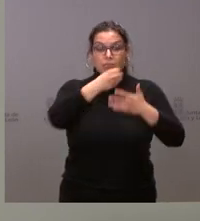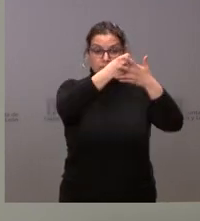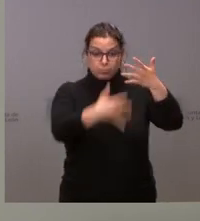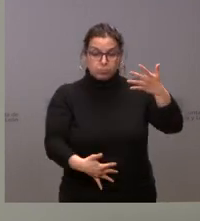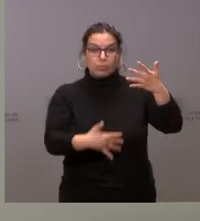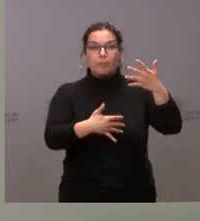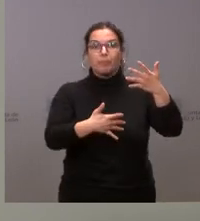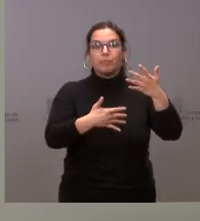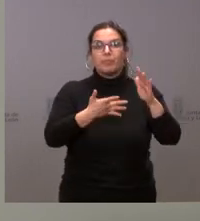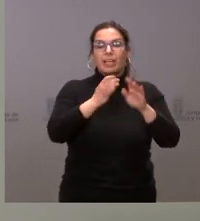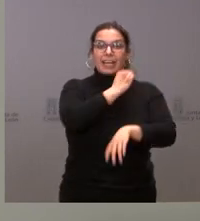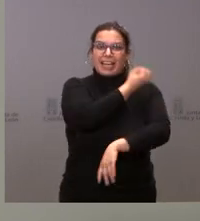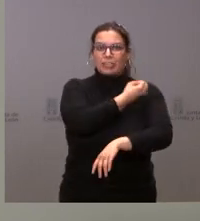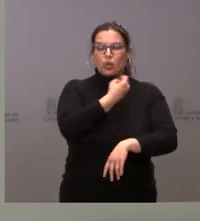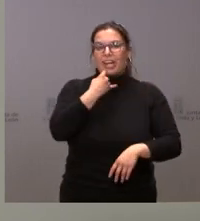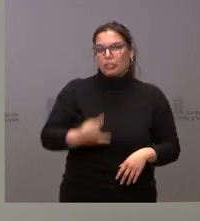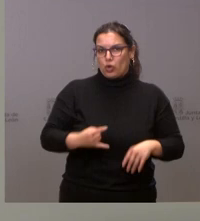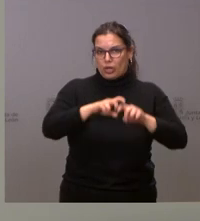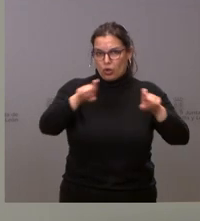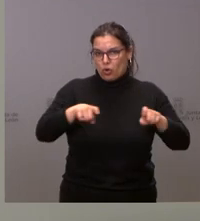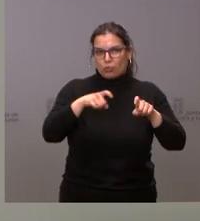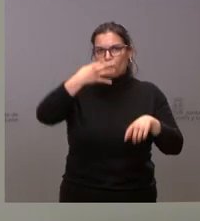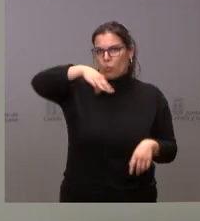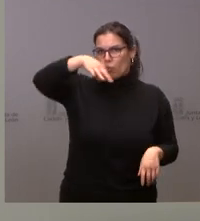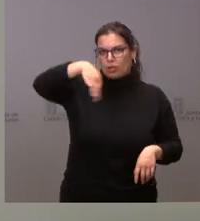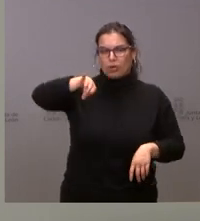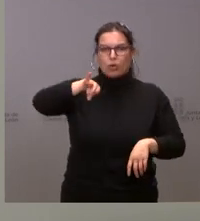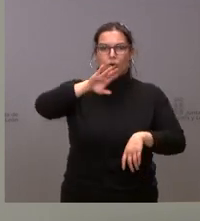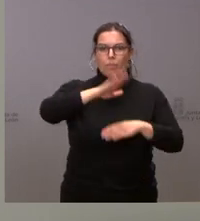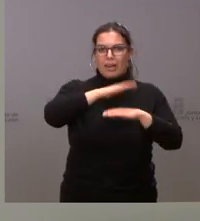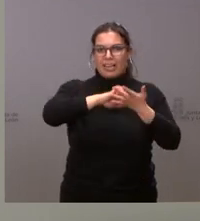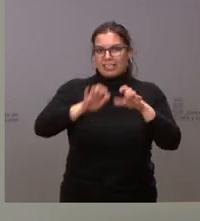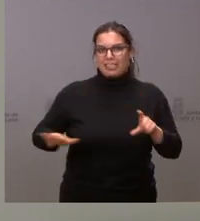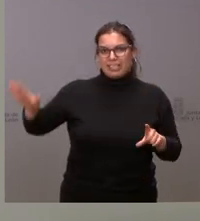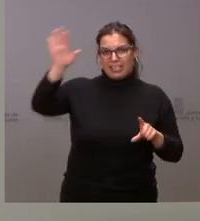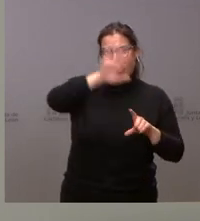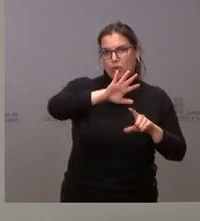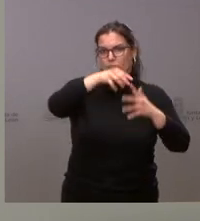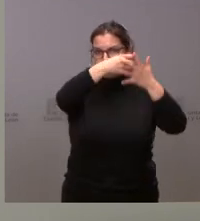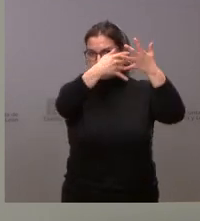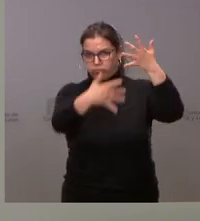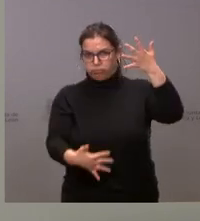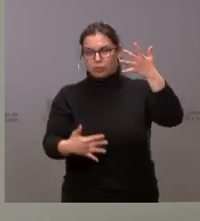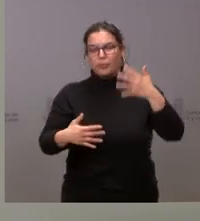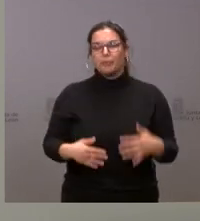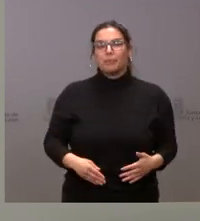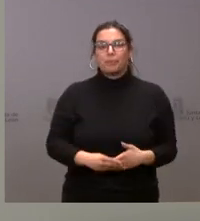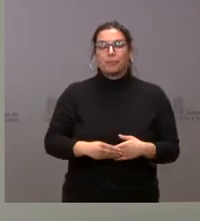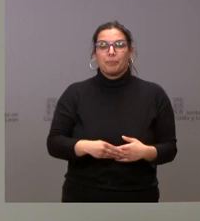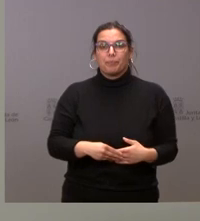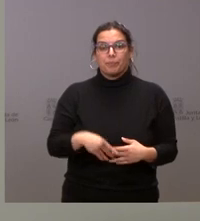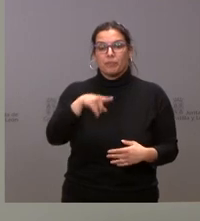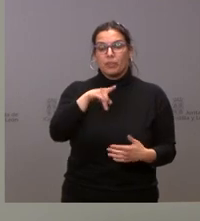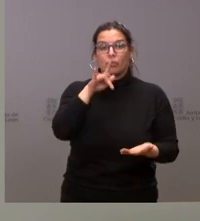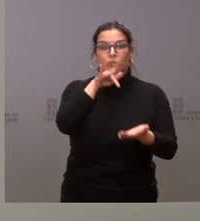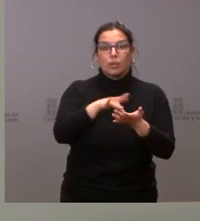Estamos hablando de un registro electrónico que es único para el conjunto de la comunidad autónoma. Este ámbito de aplicación alcanza